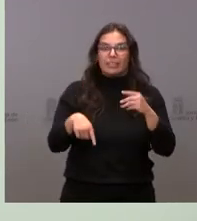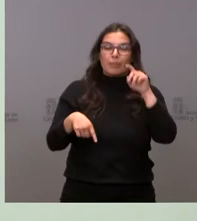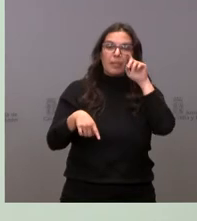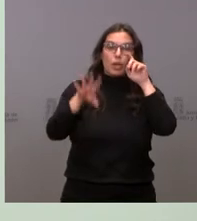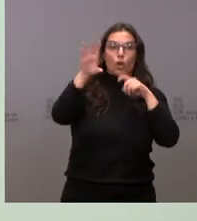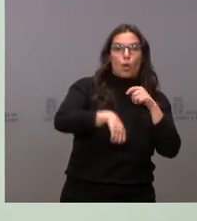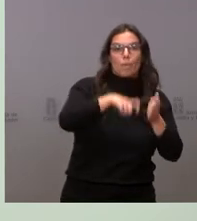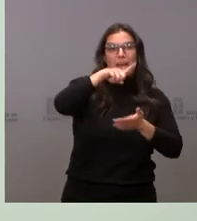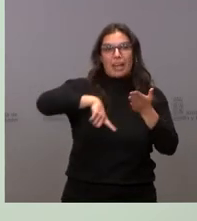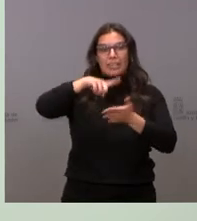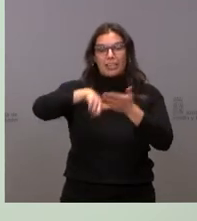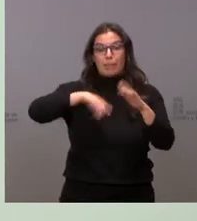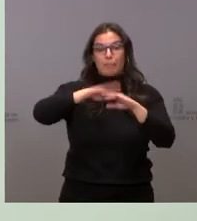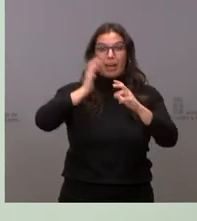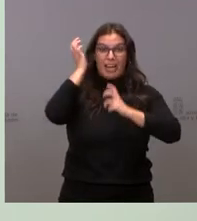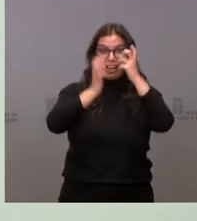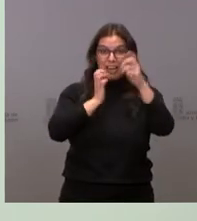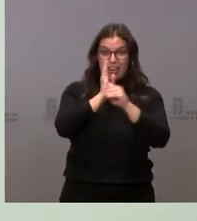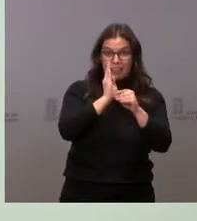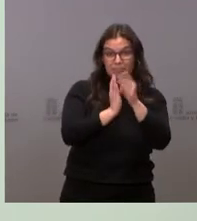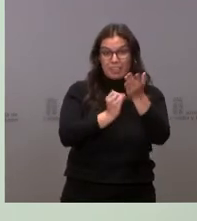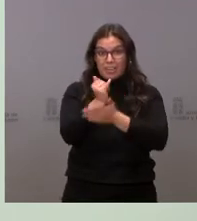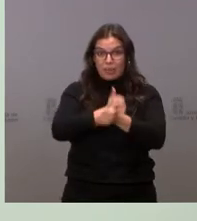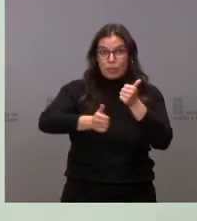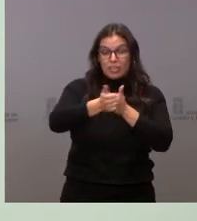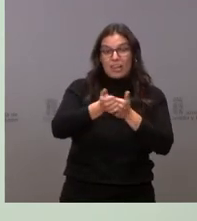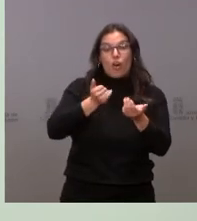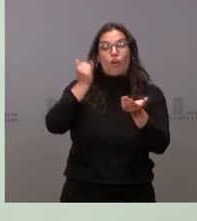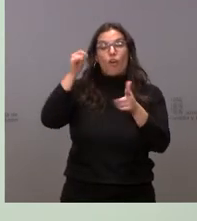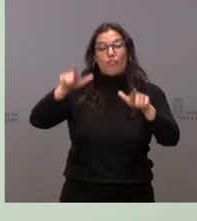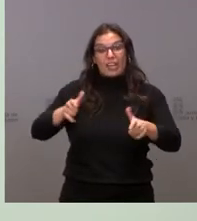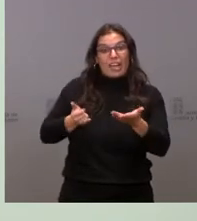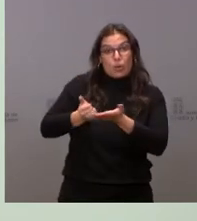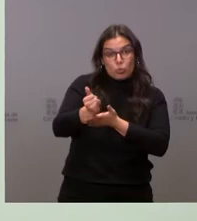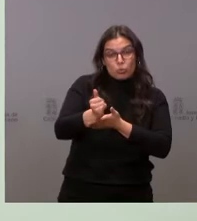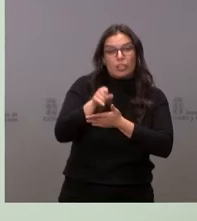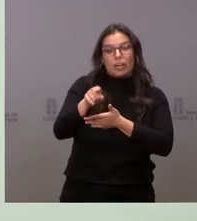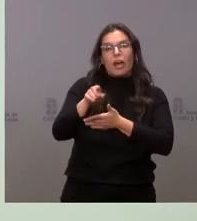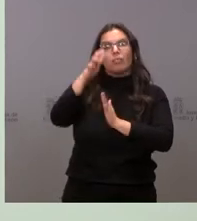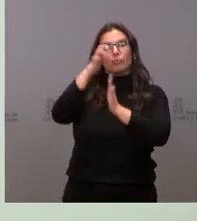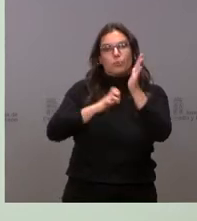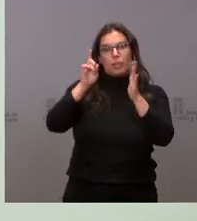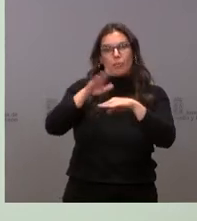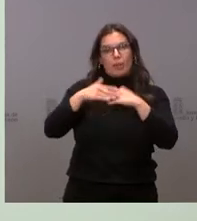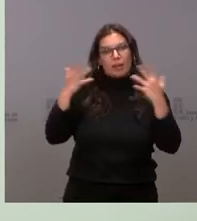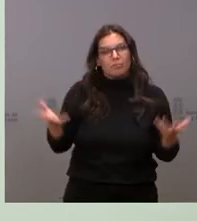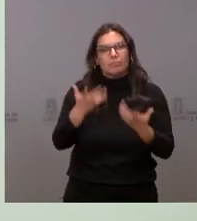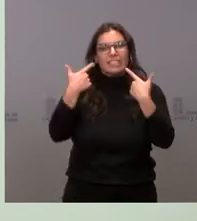y el alquiler de explotaciones agrarias prioritarias y de fincas rústicas que va a favorecer al sector de la agroalimentación.